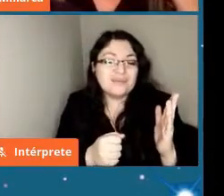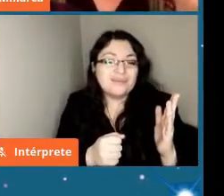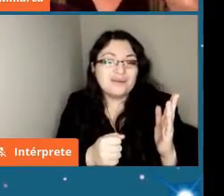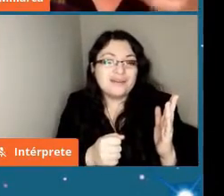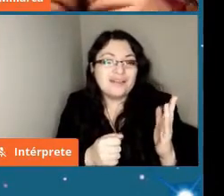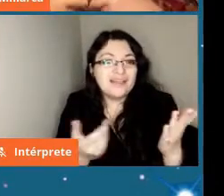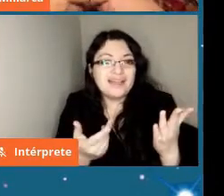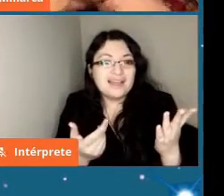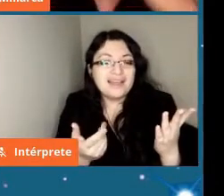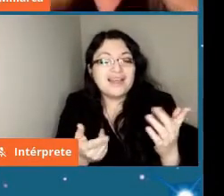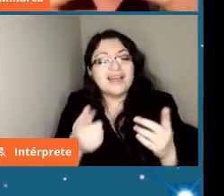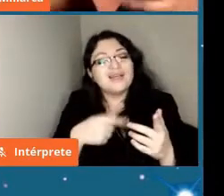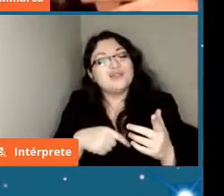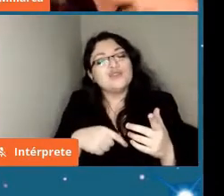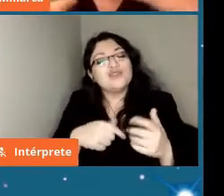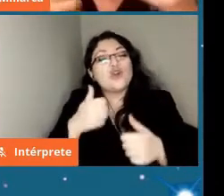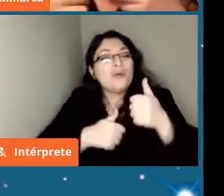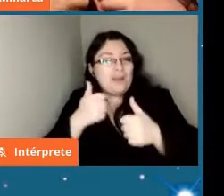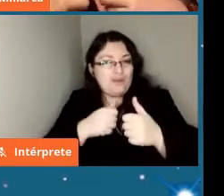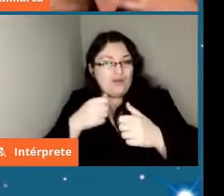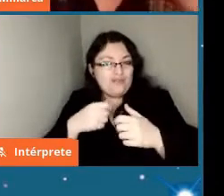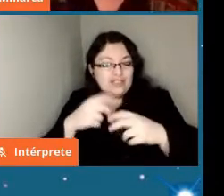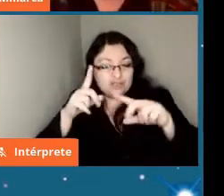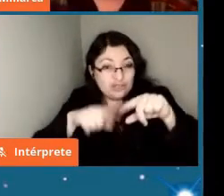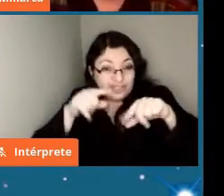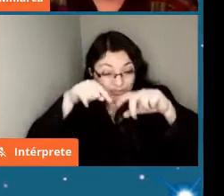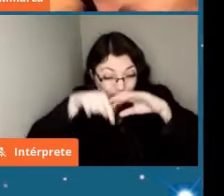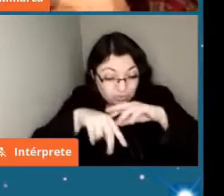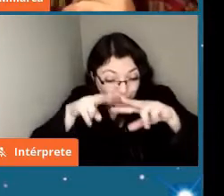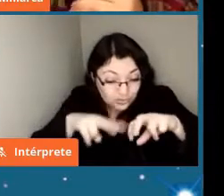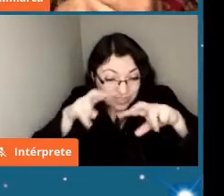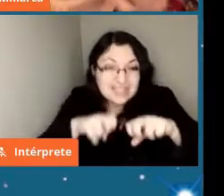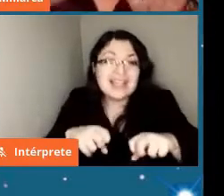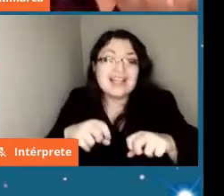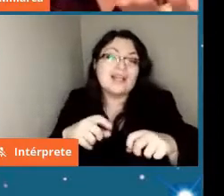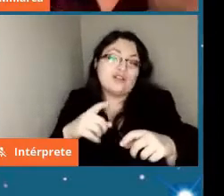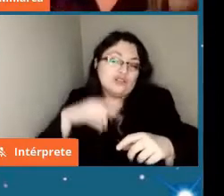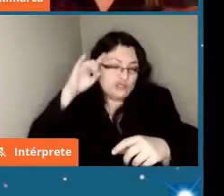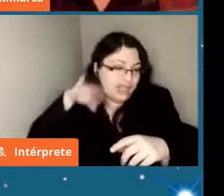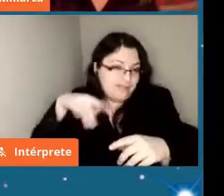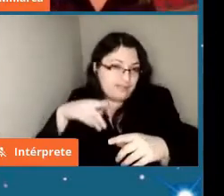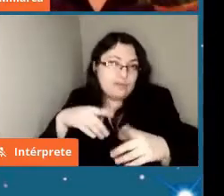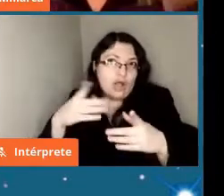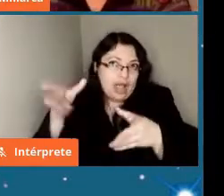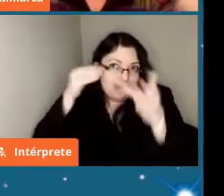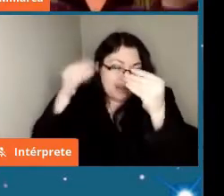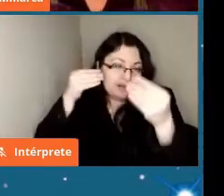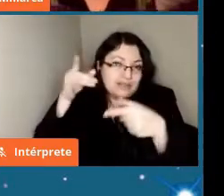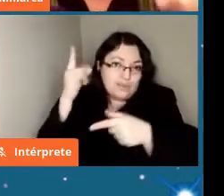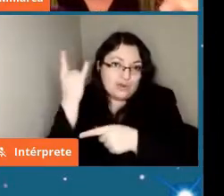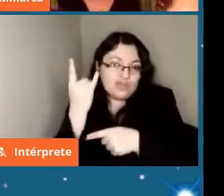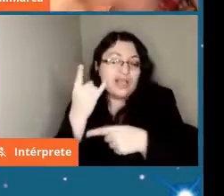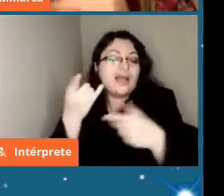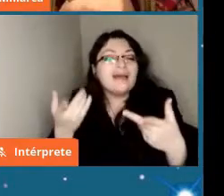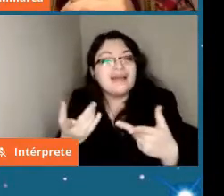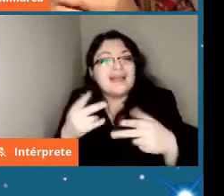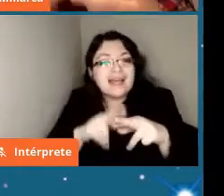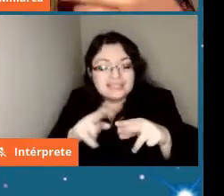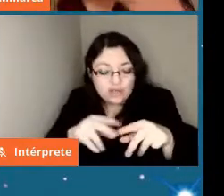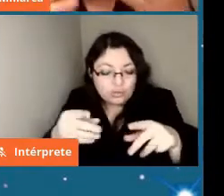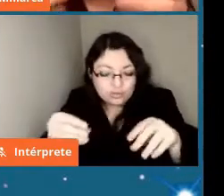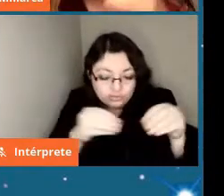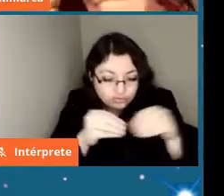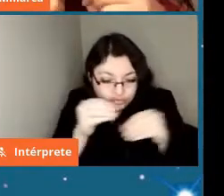es ser capaz de usando un lenguaje que es lo que aprendemos en la carrera materializarlo en un mapa